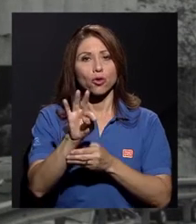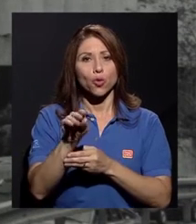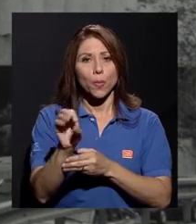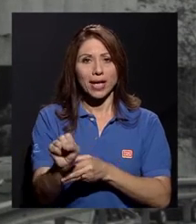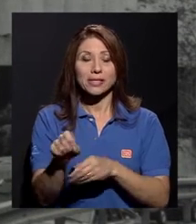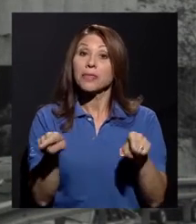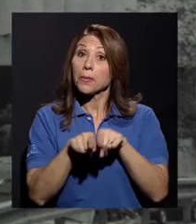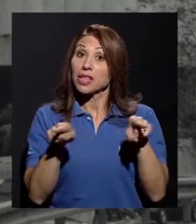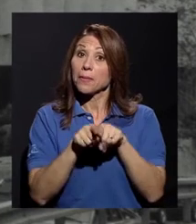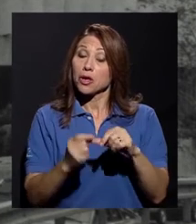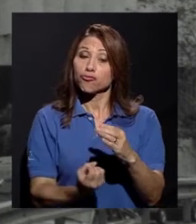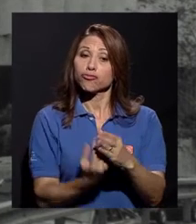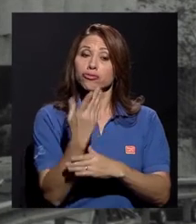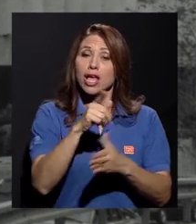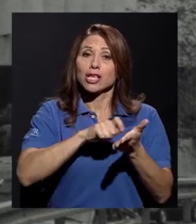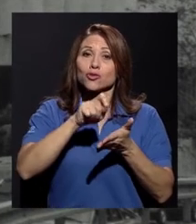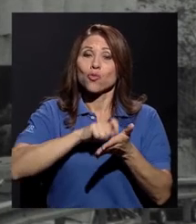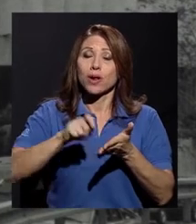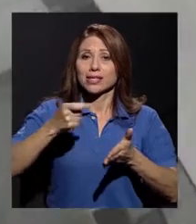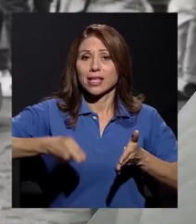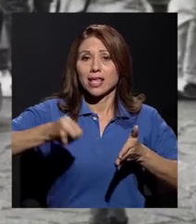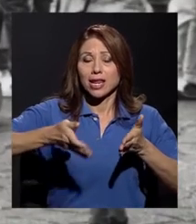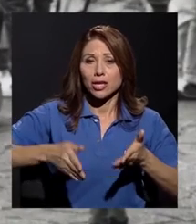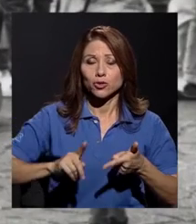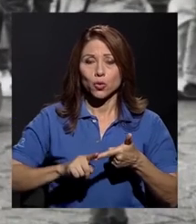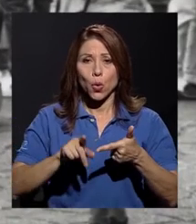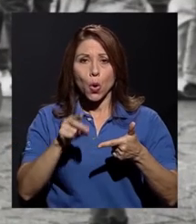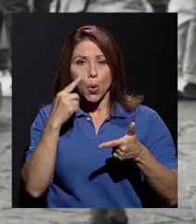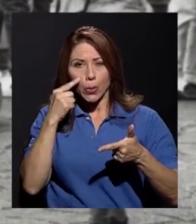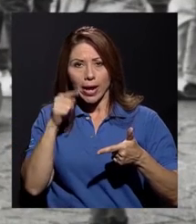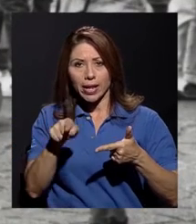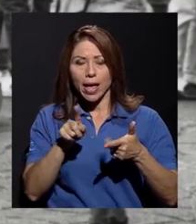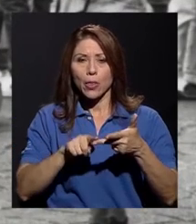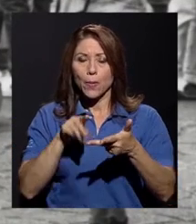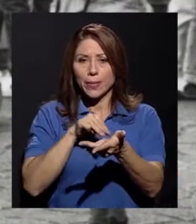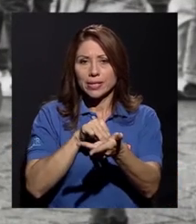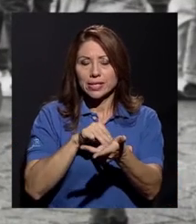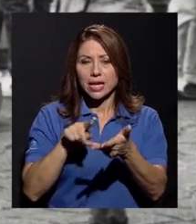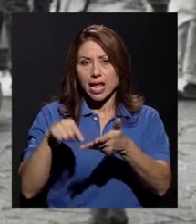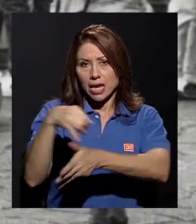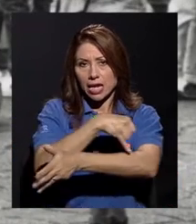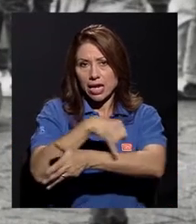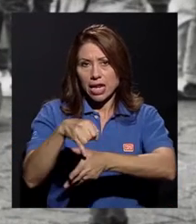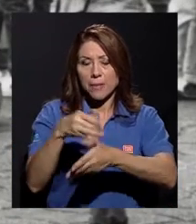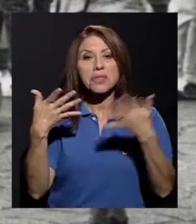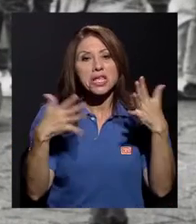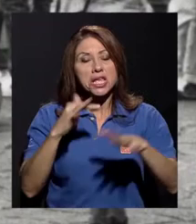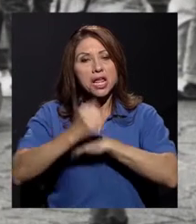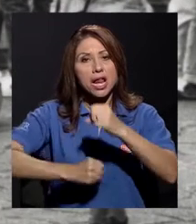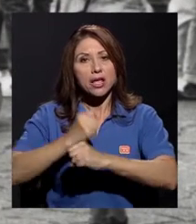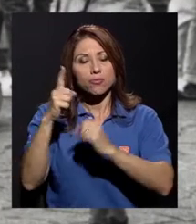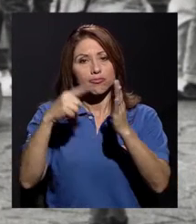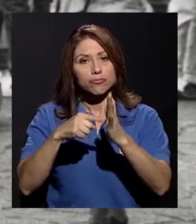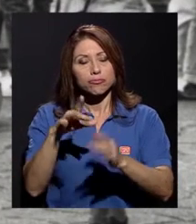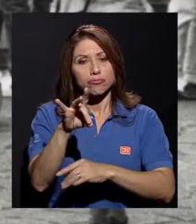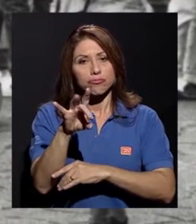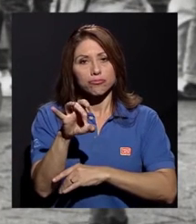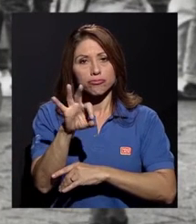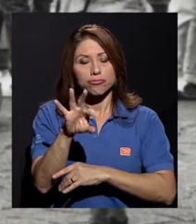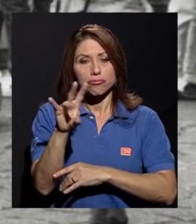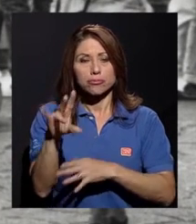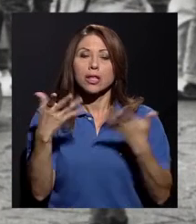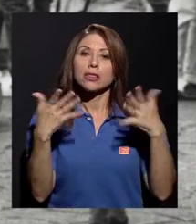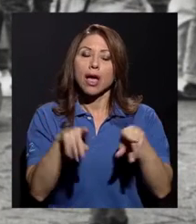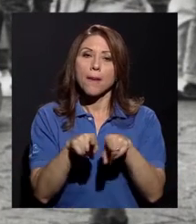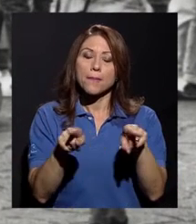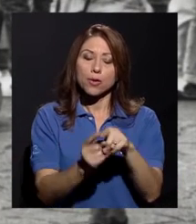de derecho y notariado, de medicina y de ingeniería. Ya para el año de 1897 también se conformaron